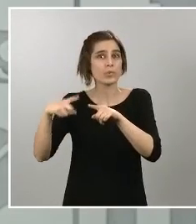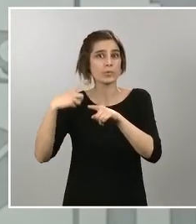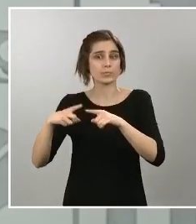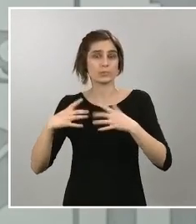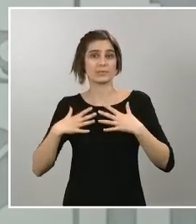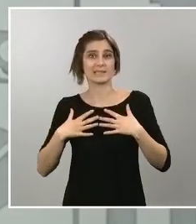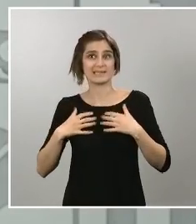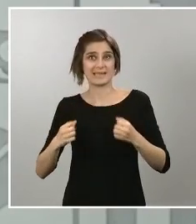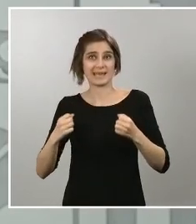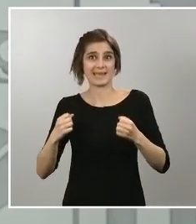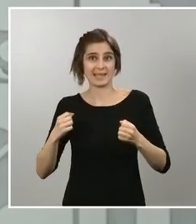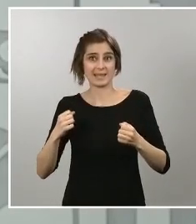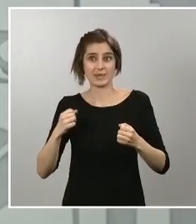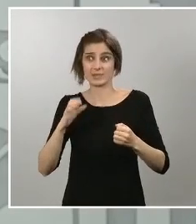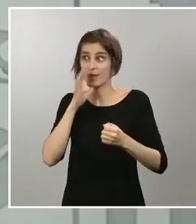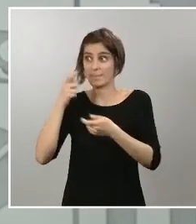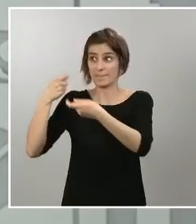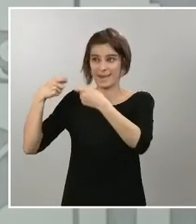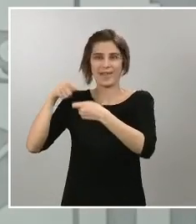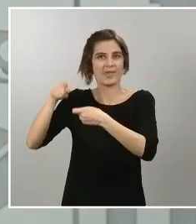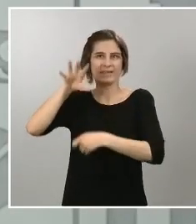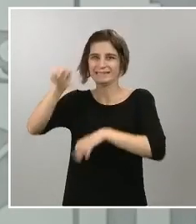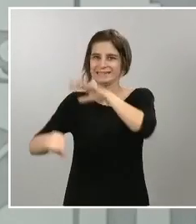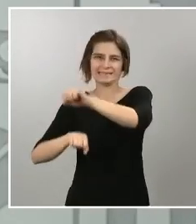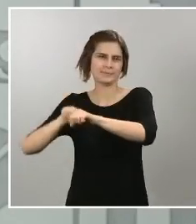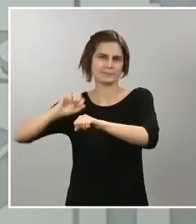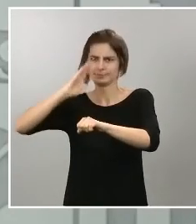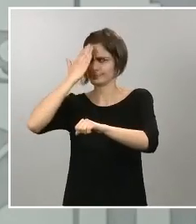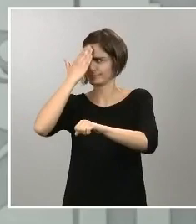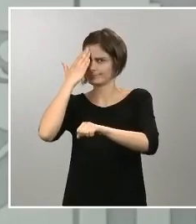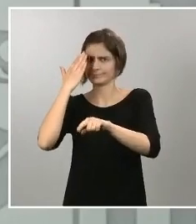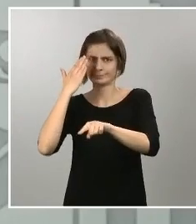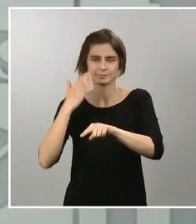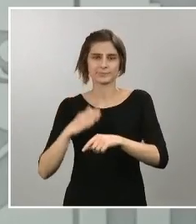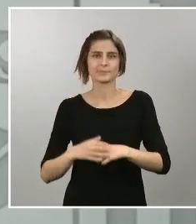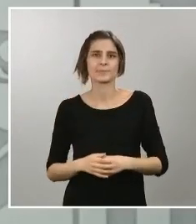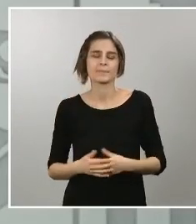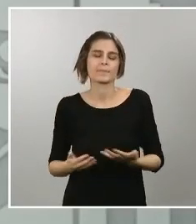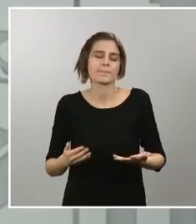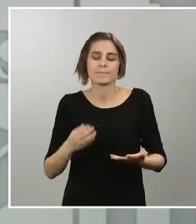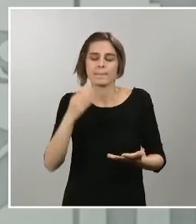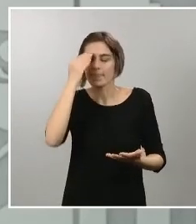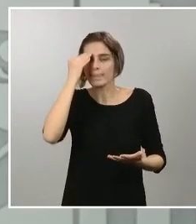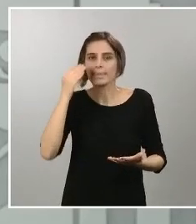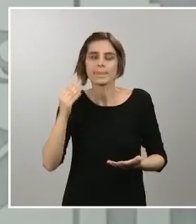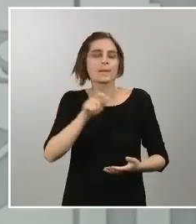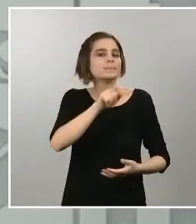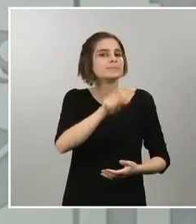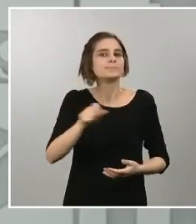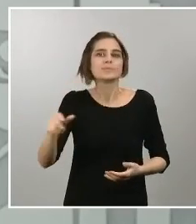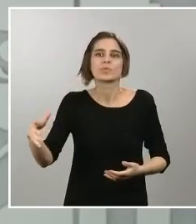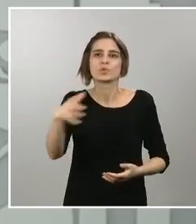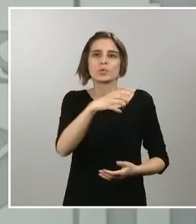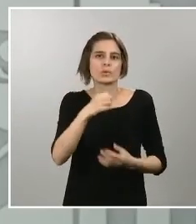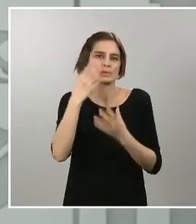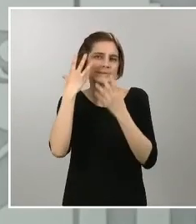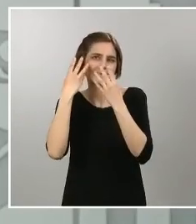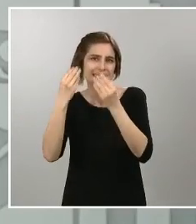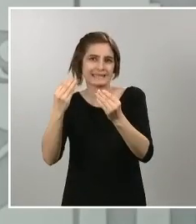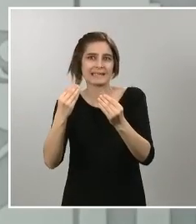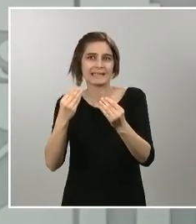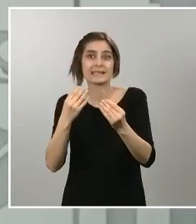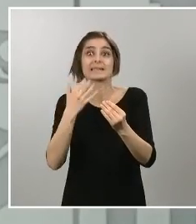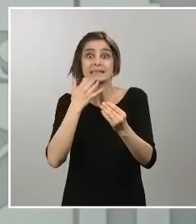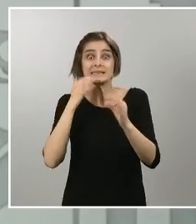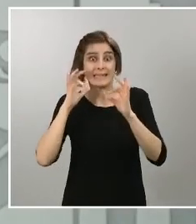en el mercado. Yo creo que todos los ciudadanos pueden entender que, efectivamente, cuando se trata de una pandemia a nivel mundial,